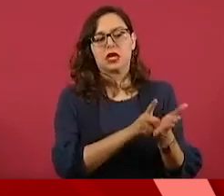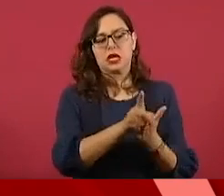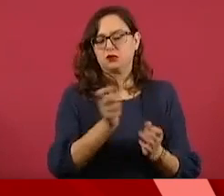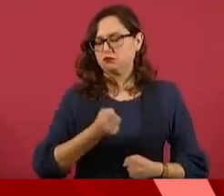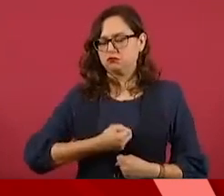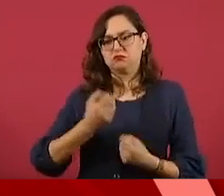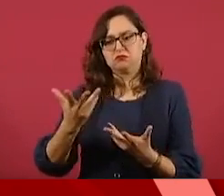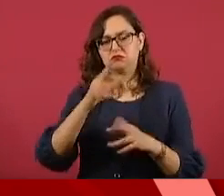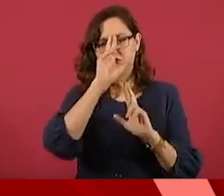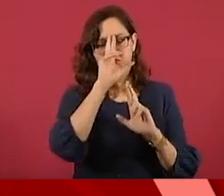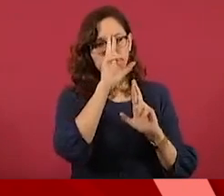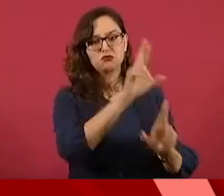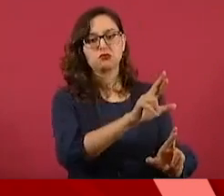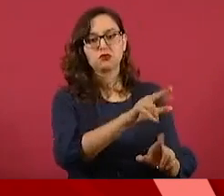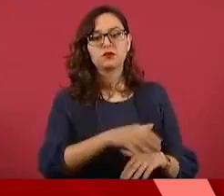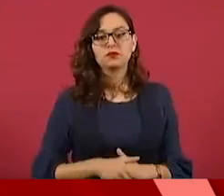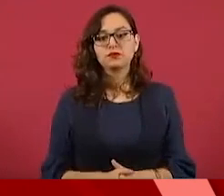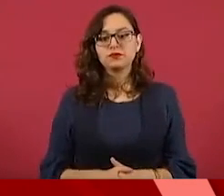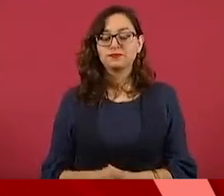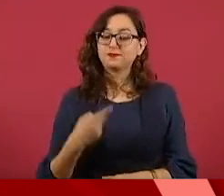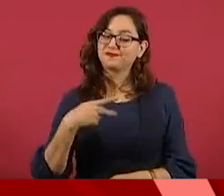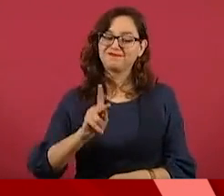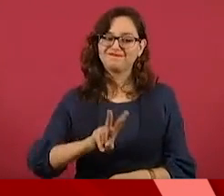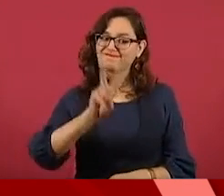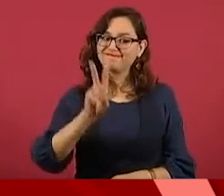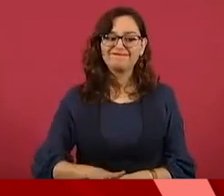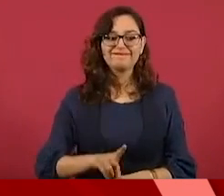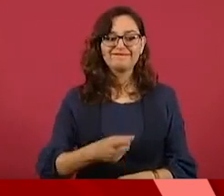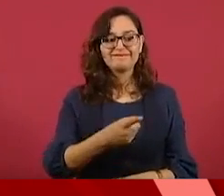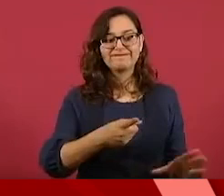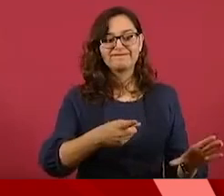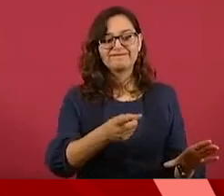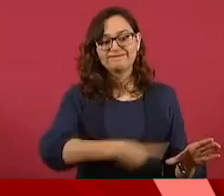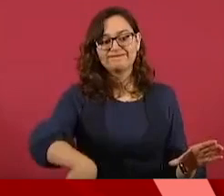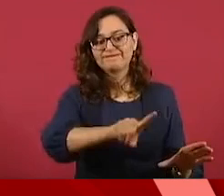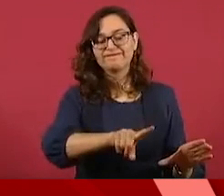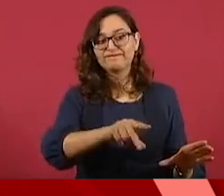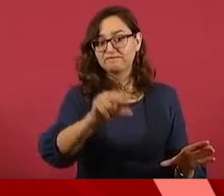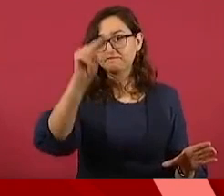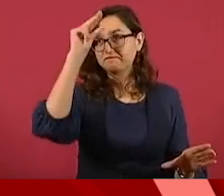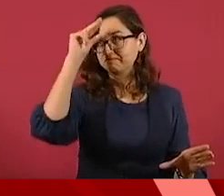Pero los considero muy deshonestos, intelectualmente hablando,